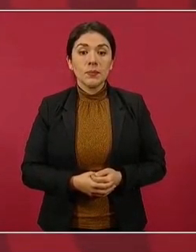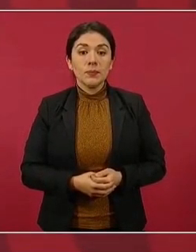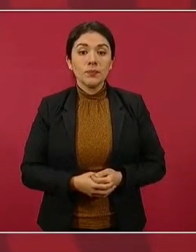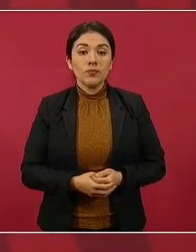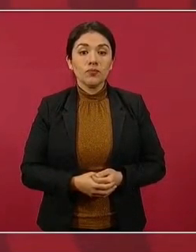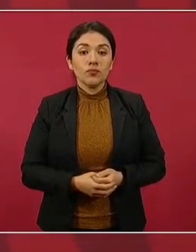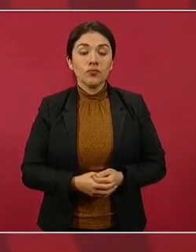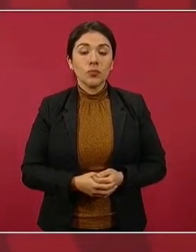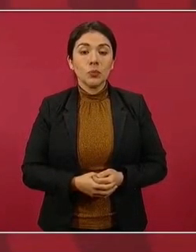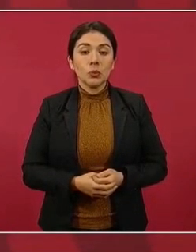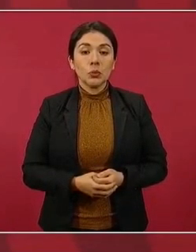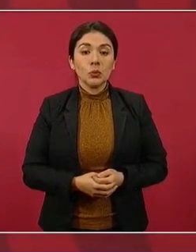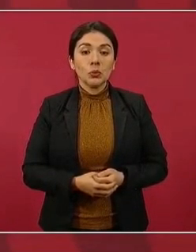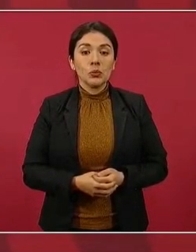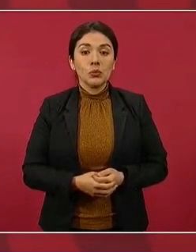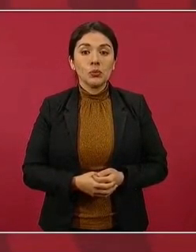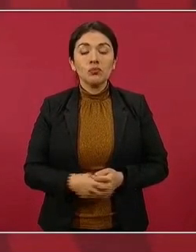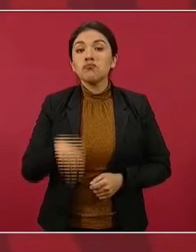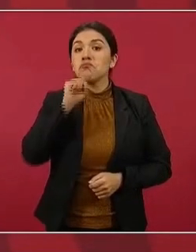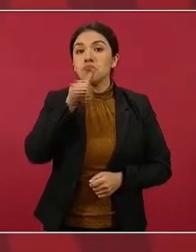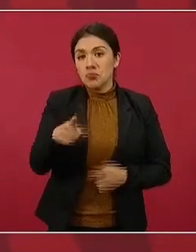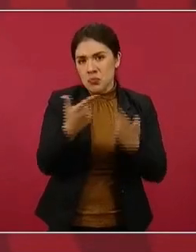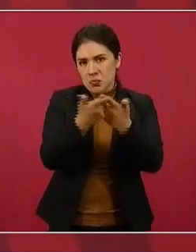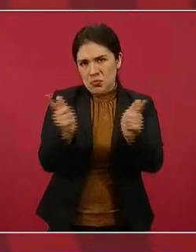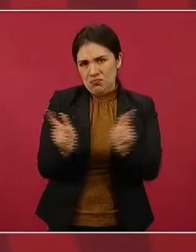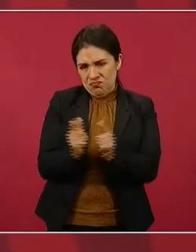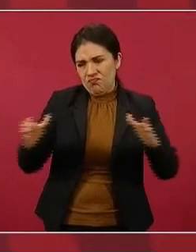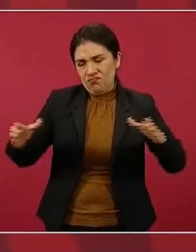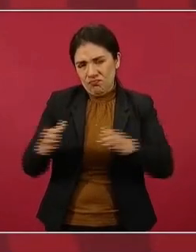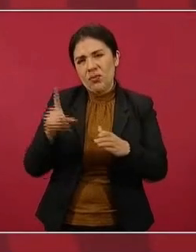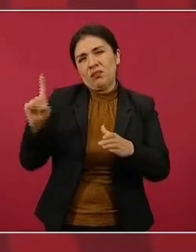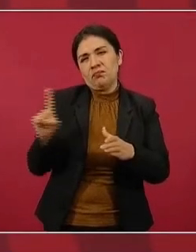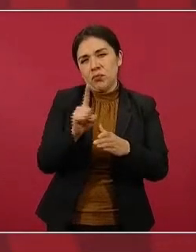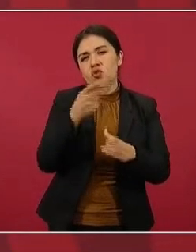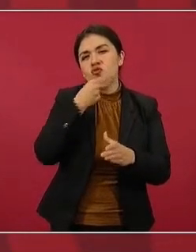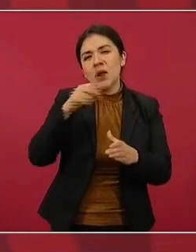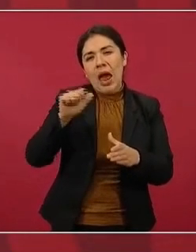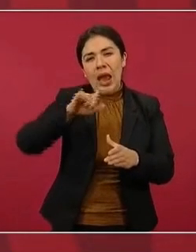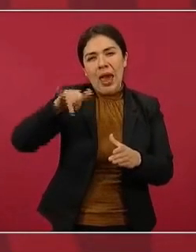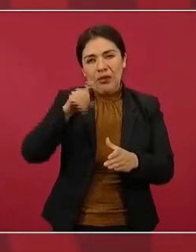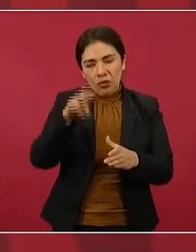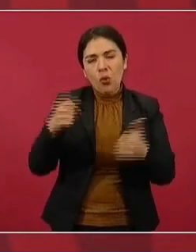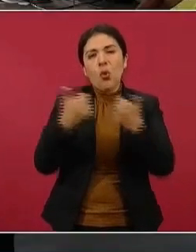tiene esa responsabilidad de